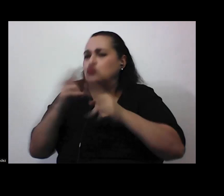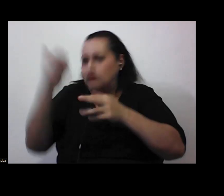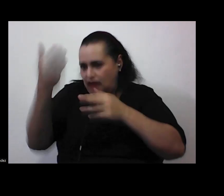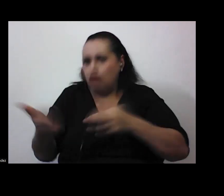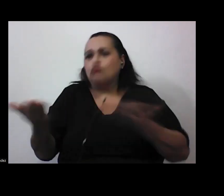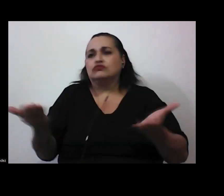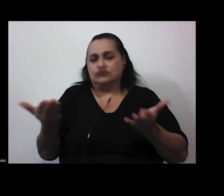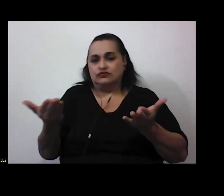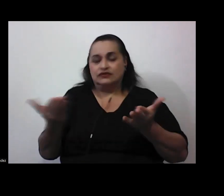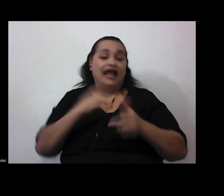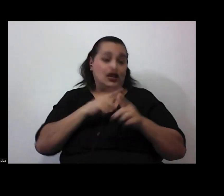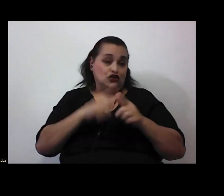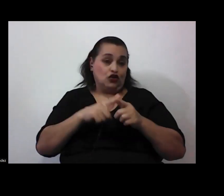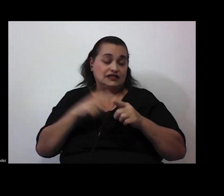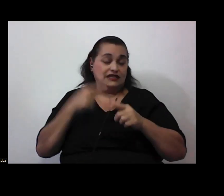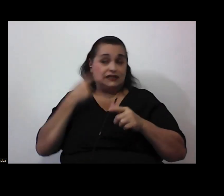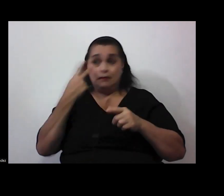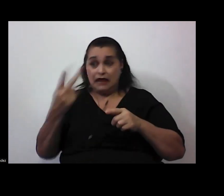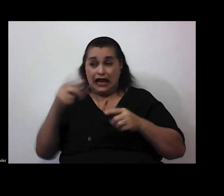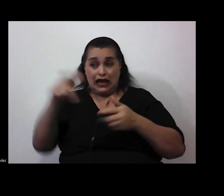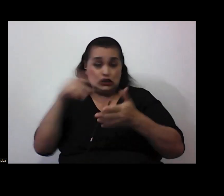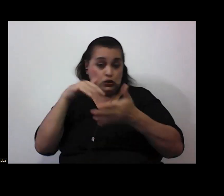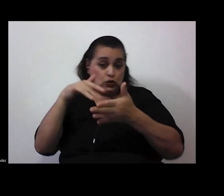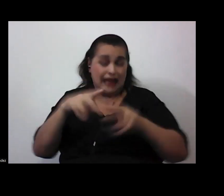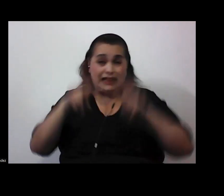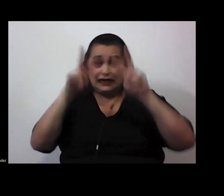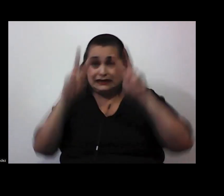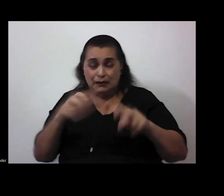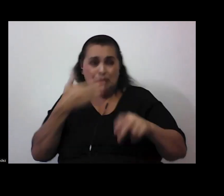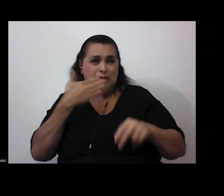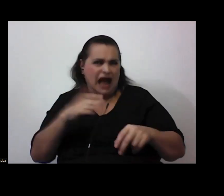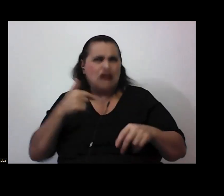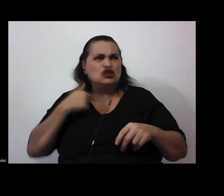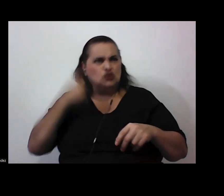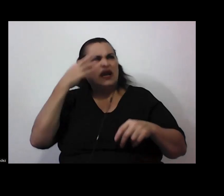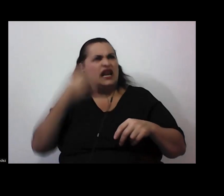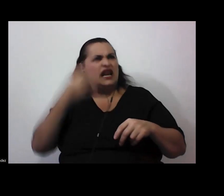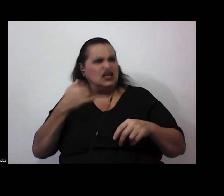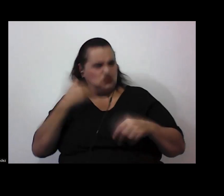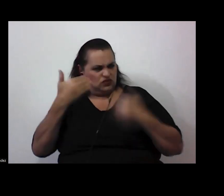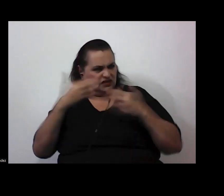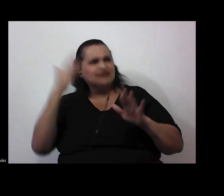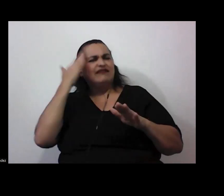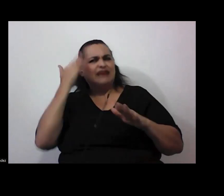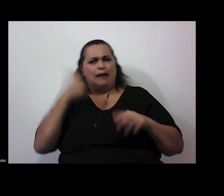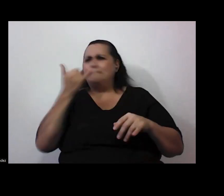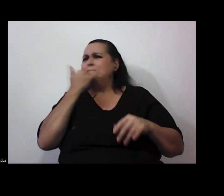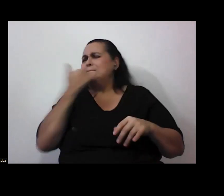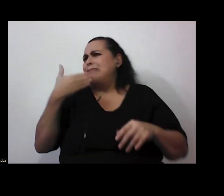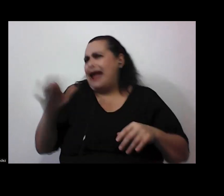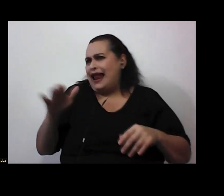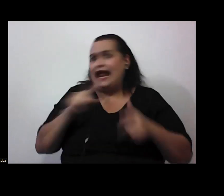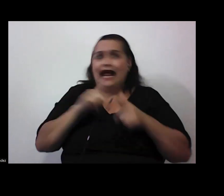entonces vieron a ese estudiante que le va mal en un examen y dice yo creí que sabía y me fue mal bueno ahí hay un problema